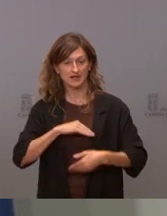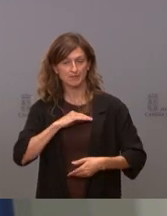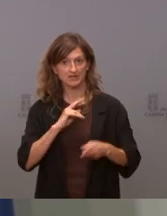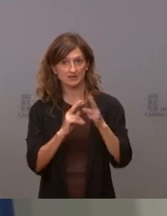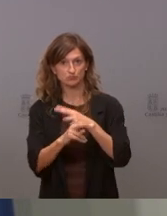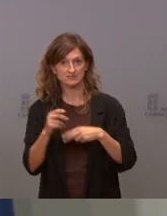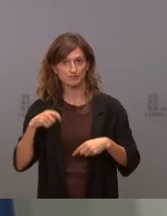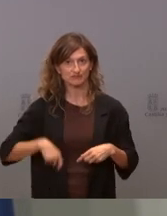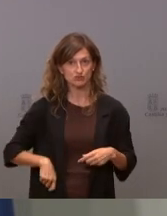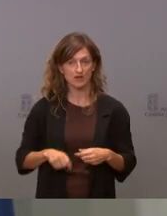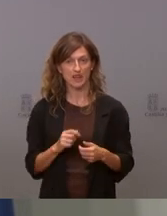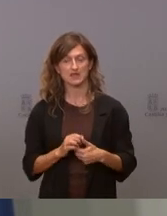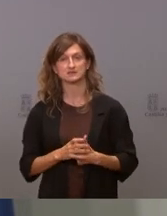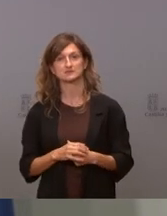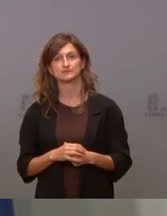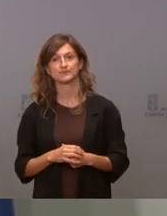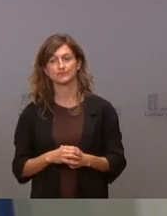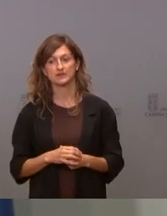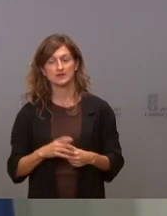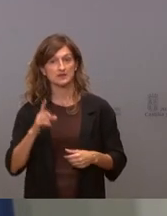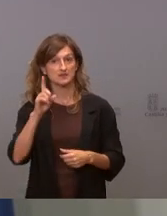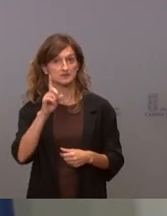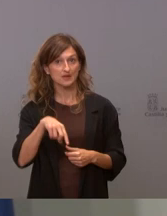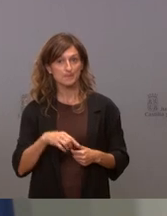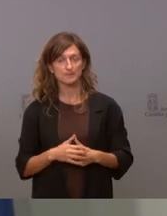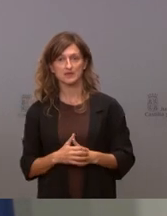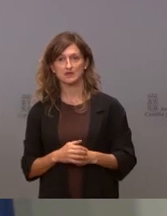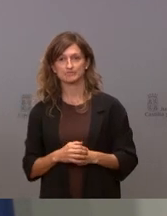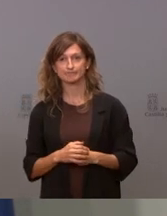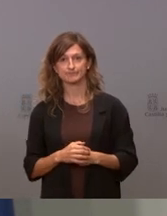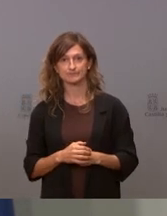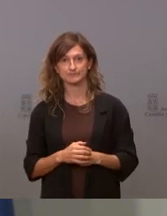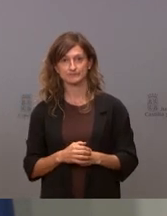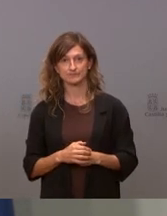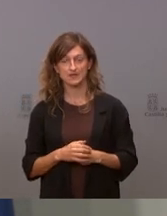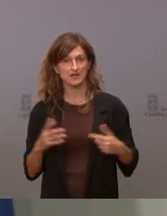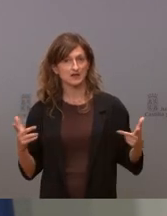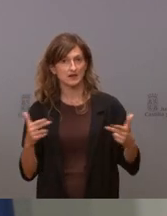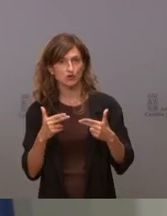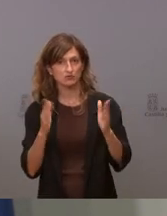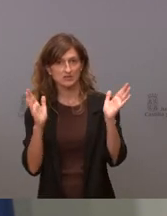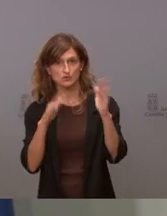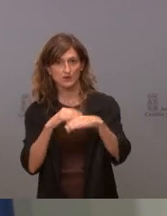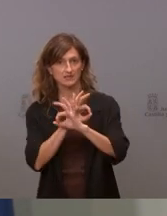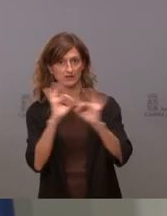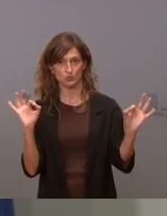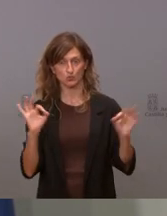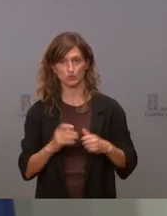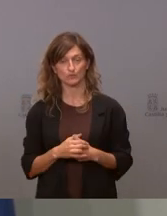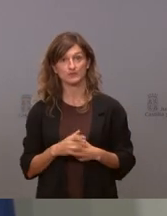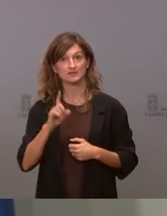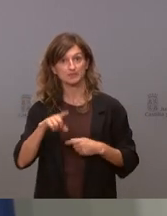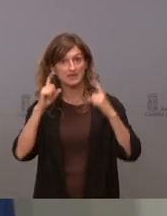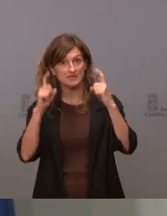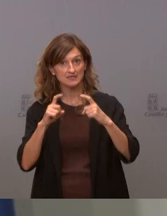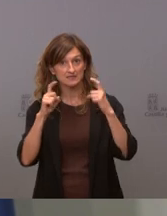nuestros profesionales y por tanto no hay ningún recorte, ninguno. Vamos a incrementar